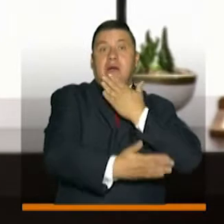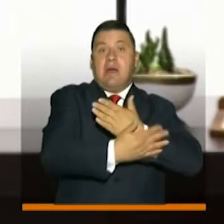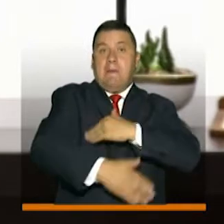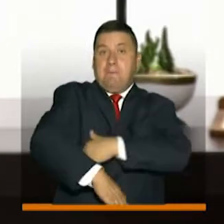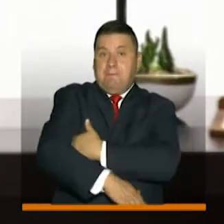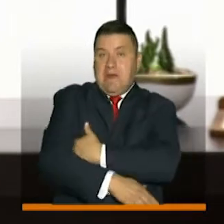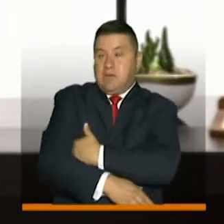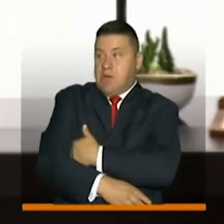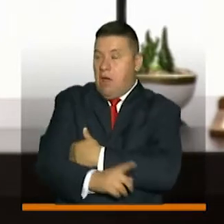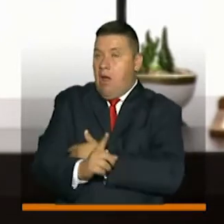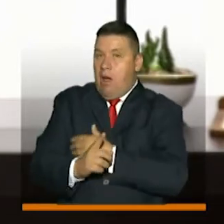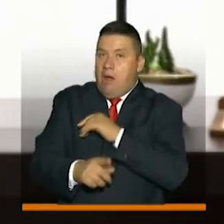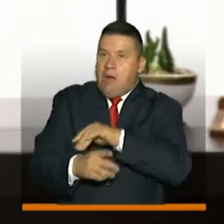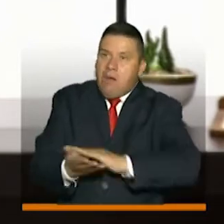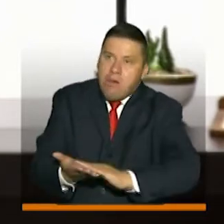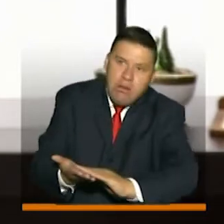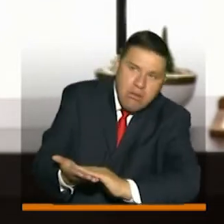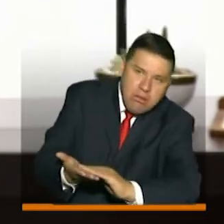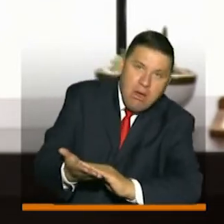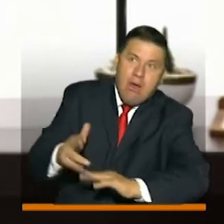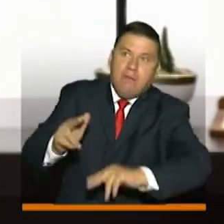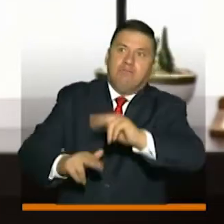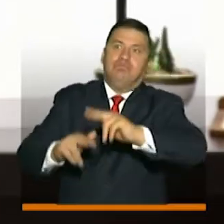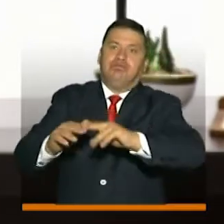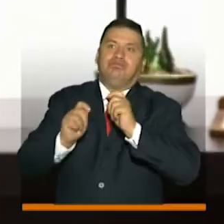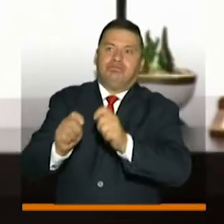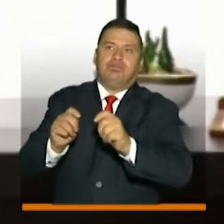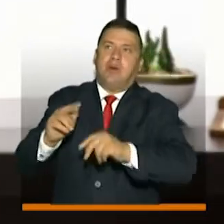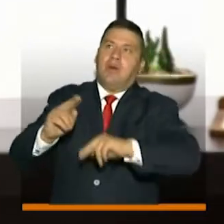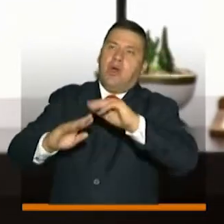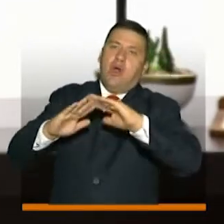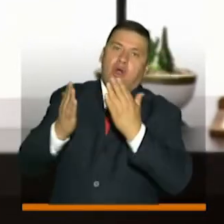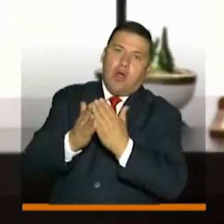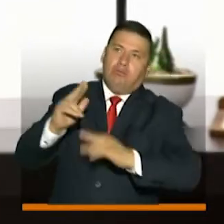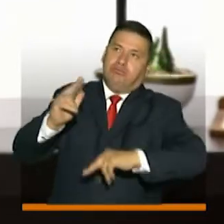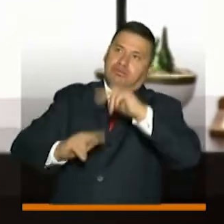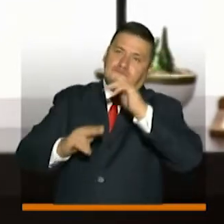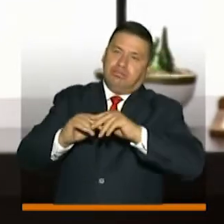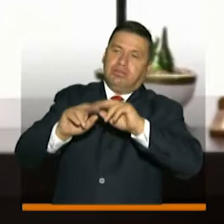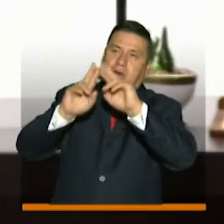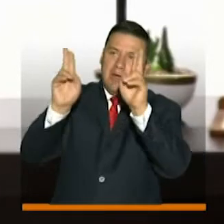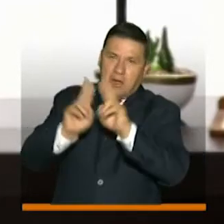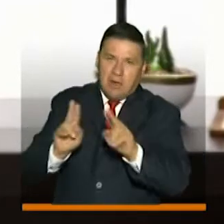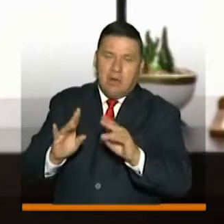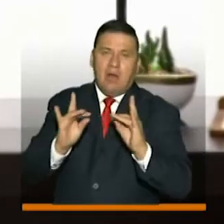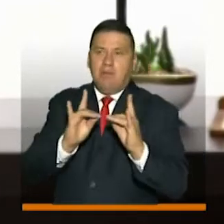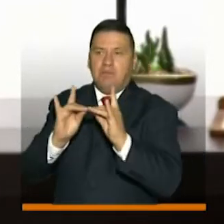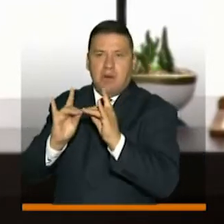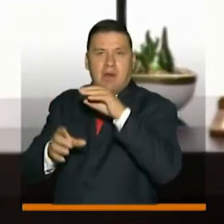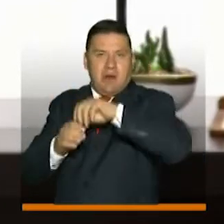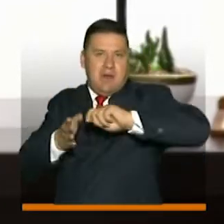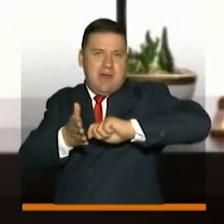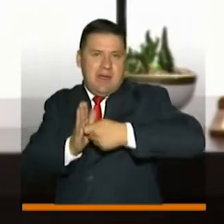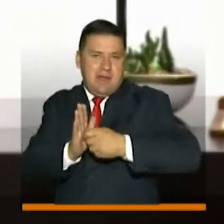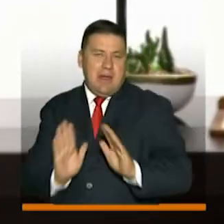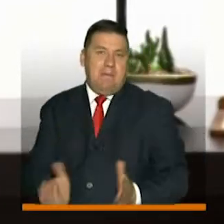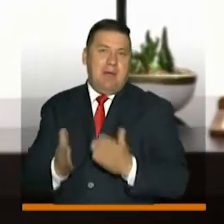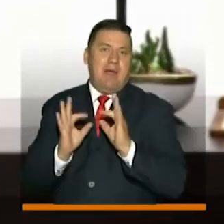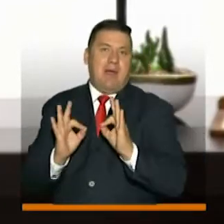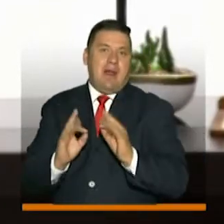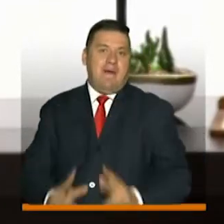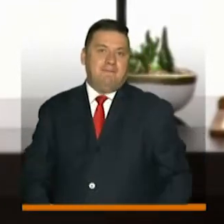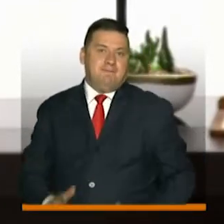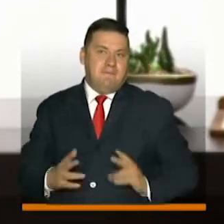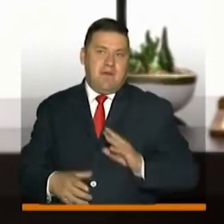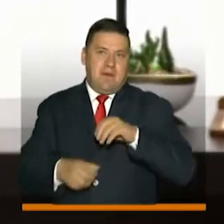hemos logrado llegar con infraestructura educativa, con conectividad, con dormitorios escolares que le van a mejorar la calidad